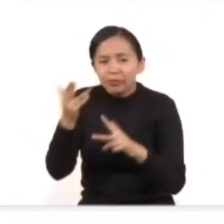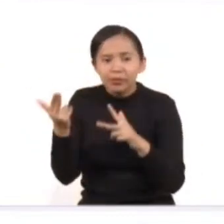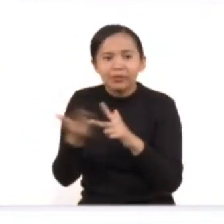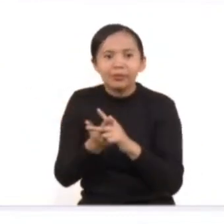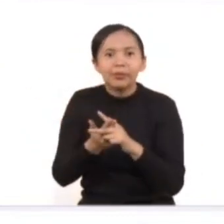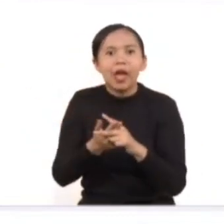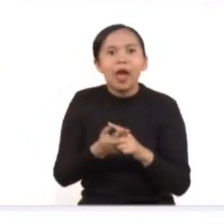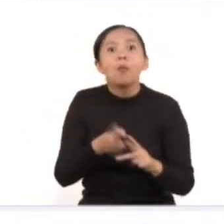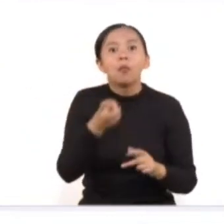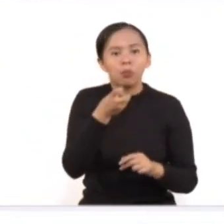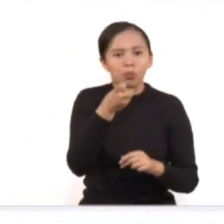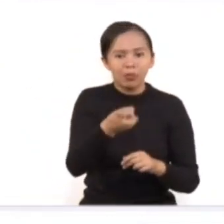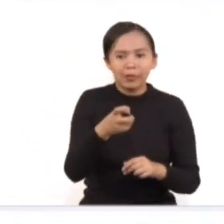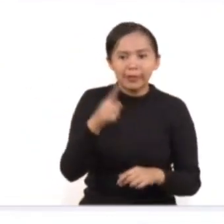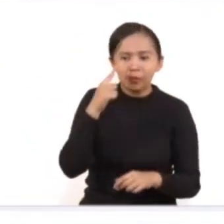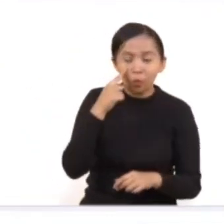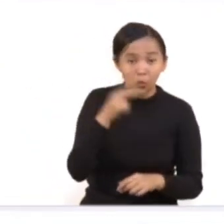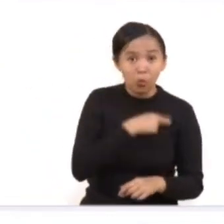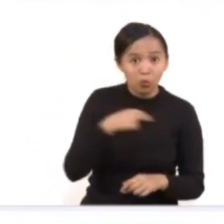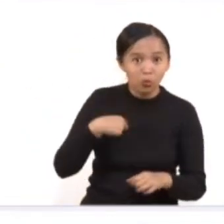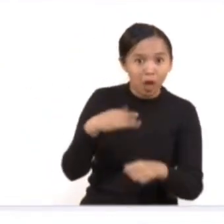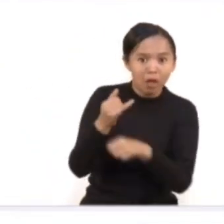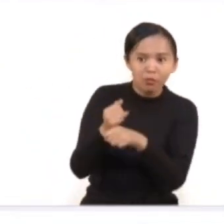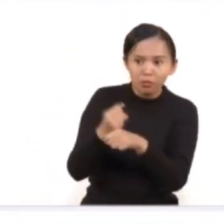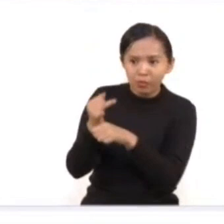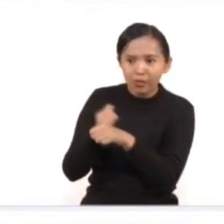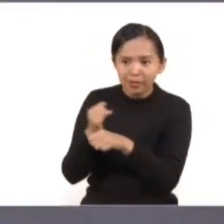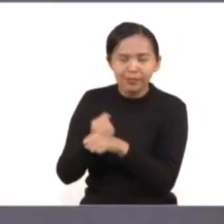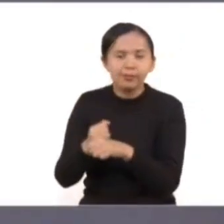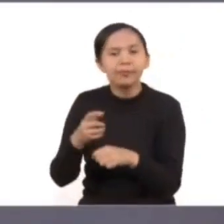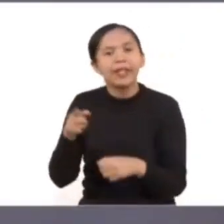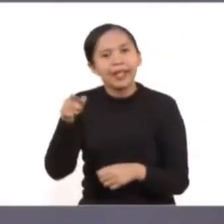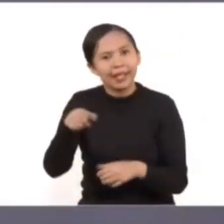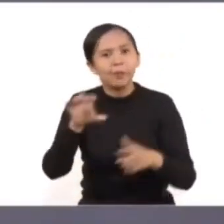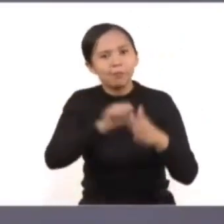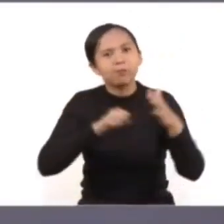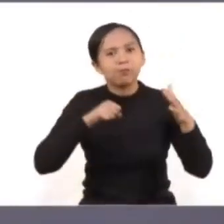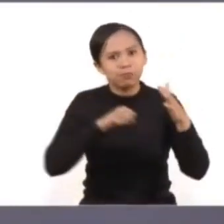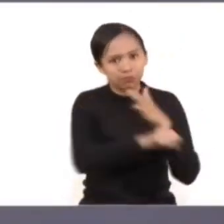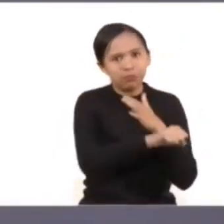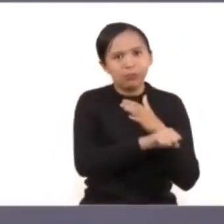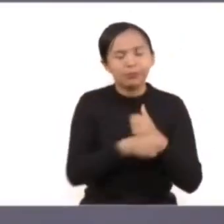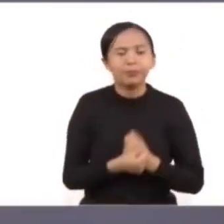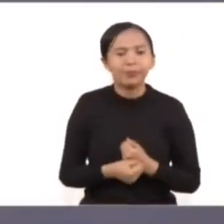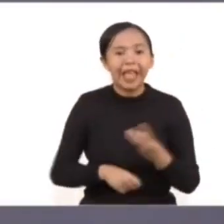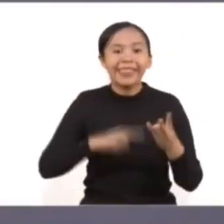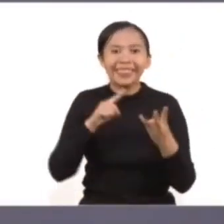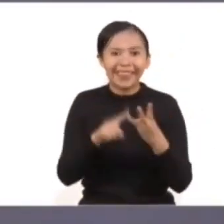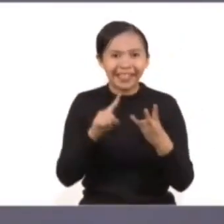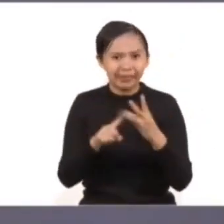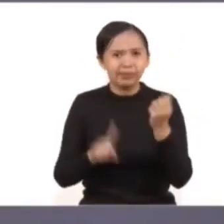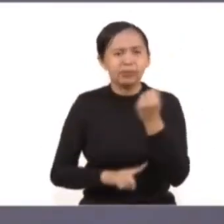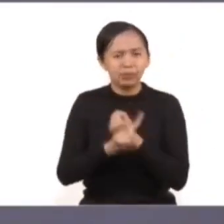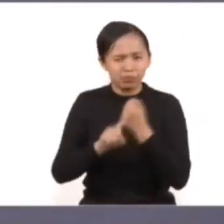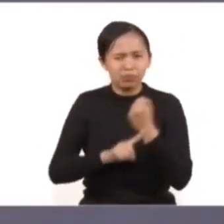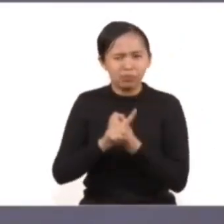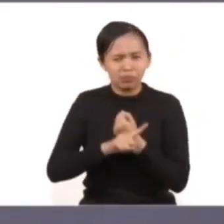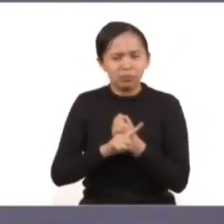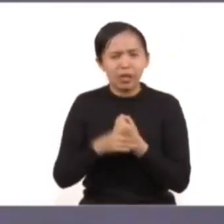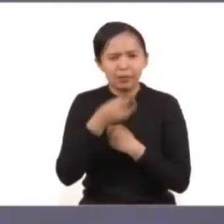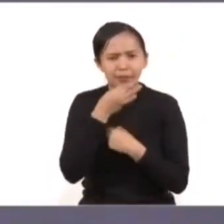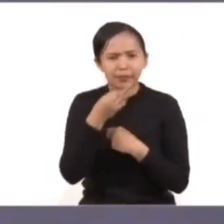ejemplares en contra de todos aquellos que agreden a una mujer. El tercer caso, del cual quiero